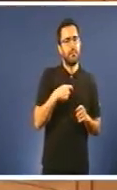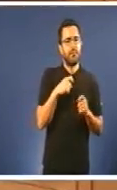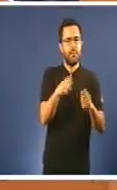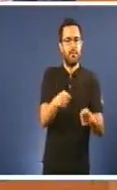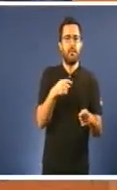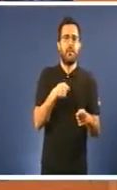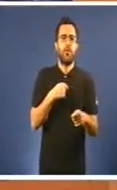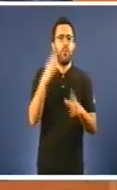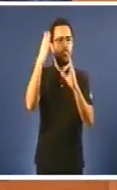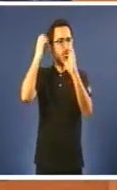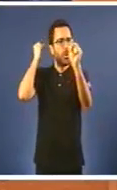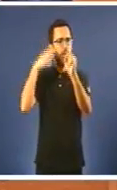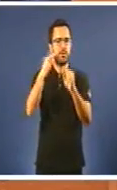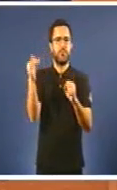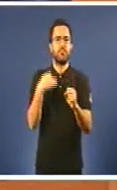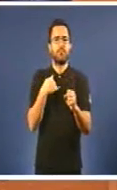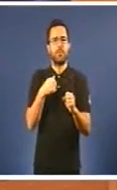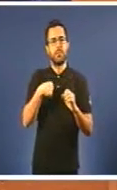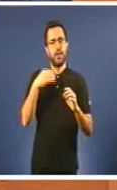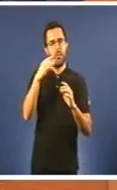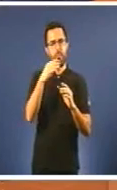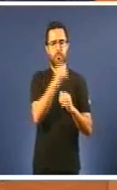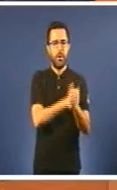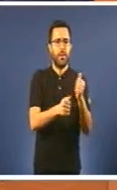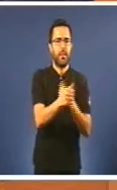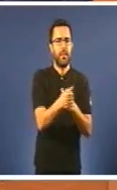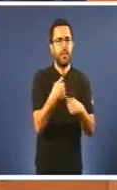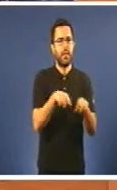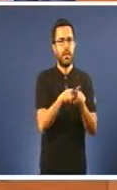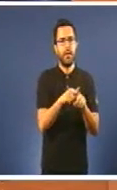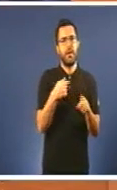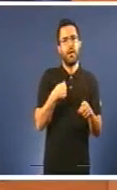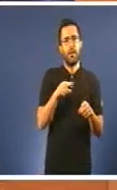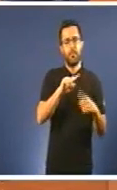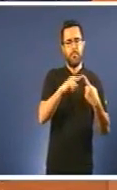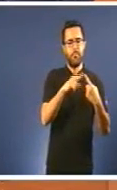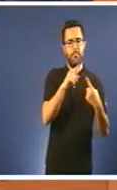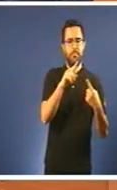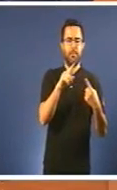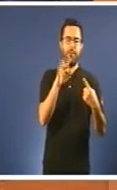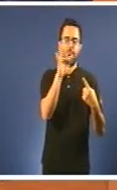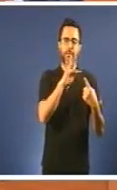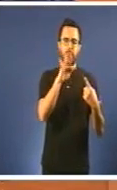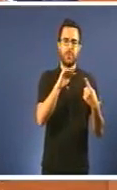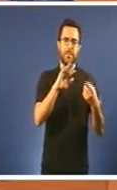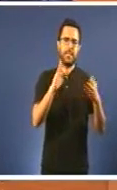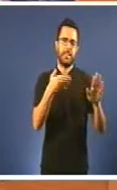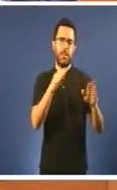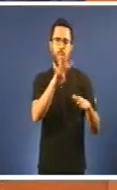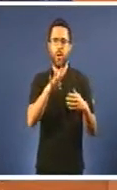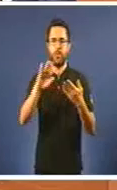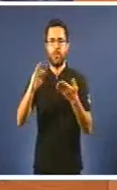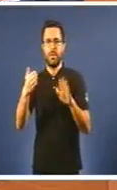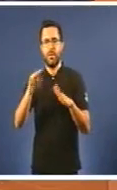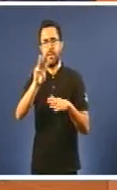Señoría, a prioridade é a fibrosis en estadio 4 A segunda, a fibrosis en estadio 3 E chegaremos a